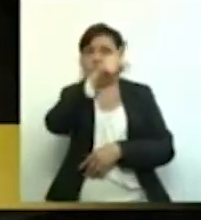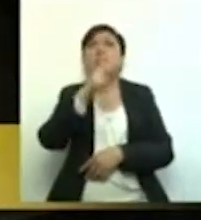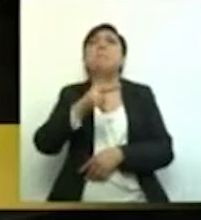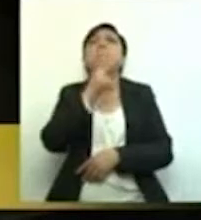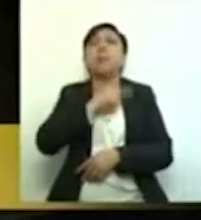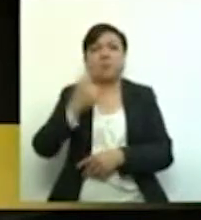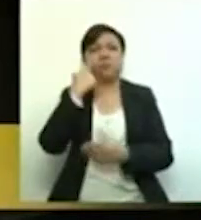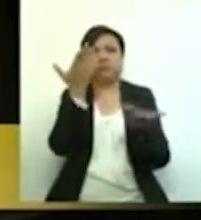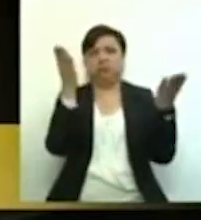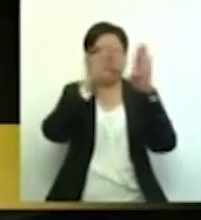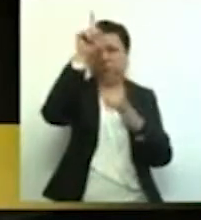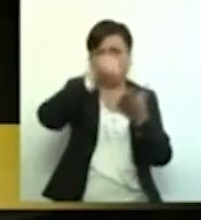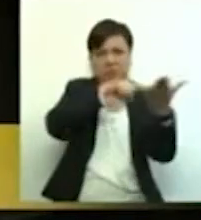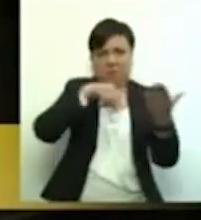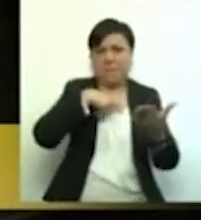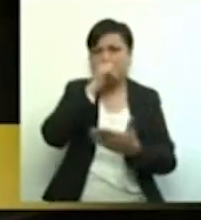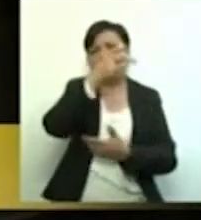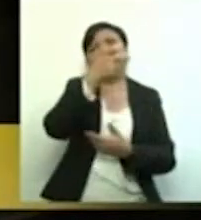lleno de corrupción?